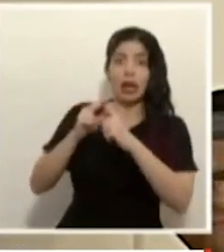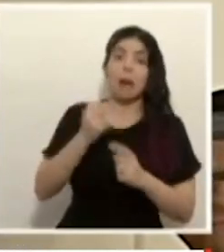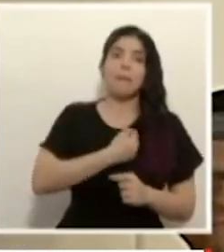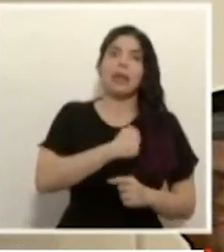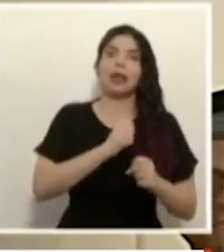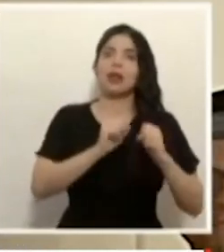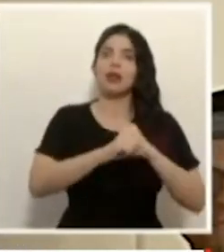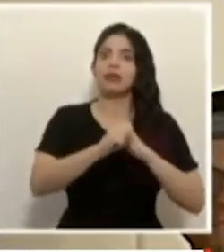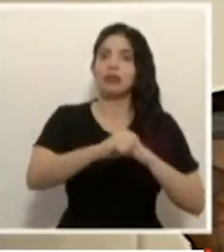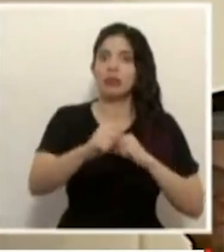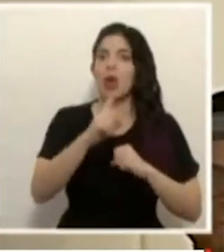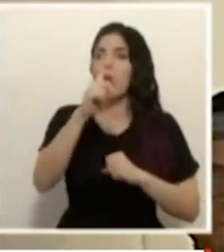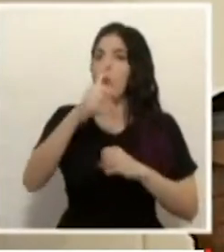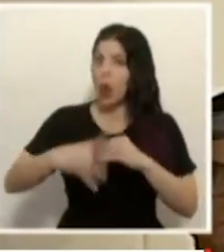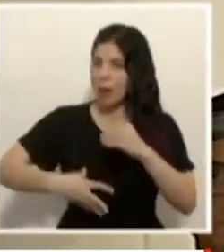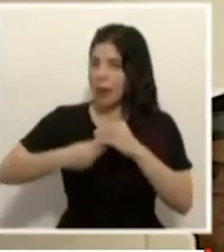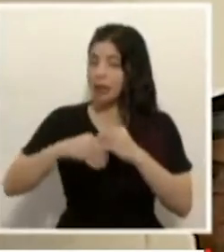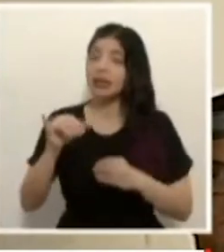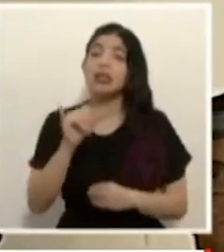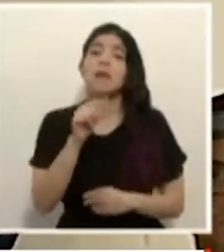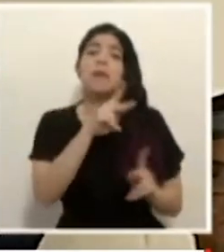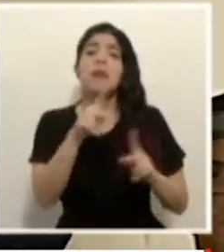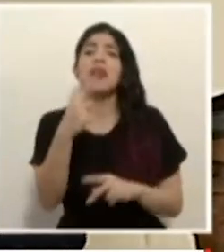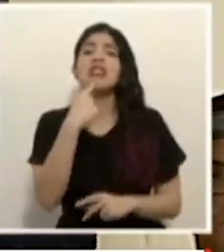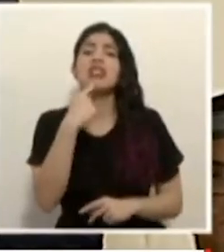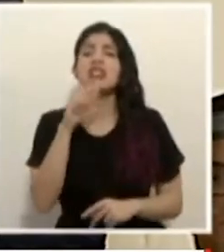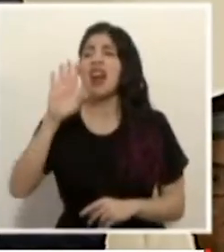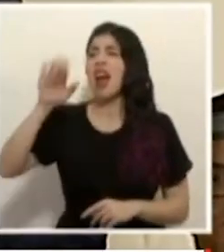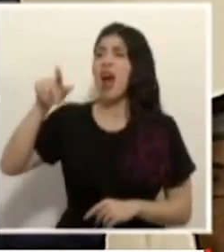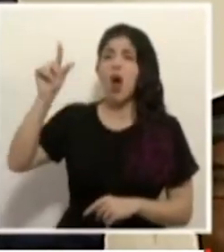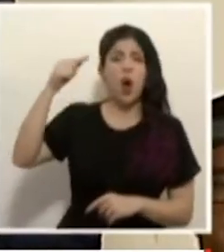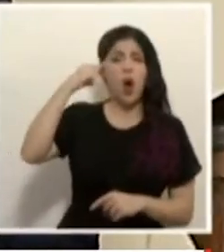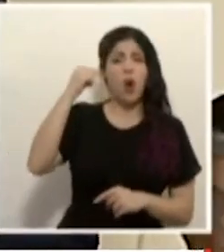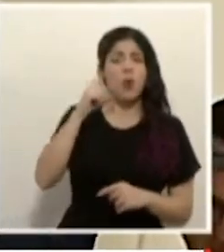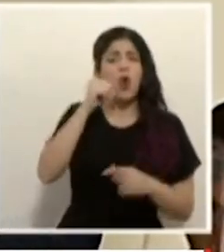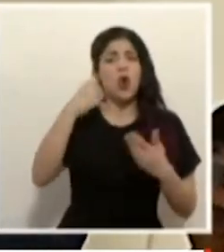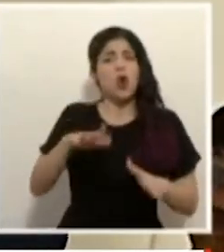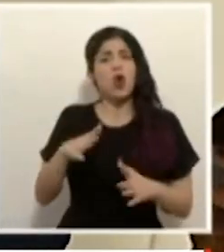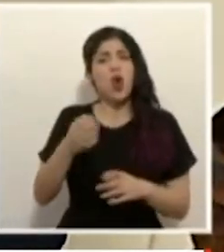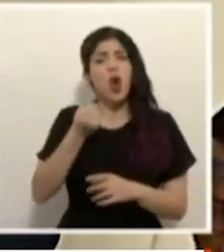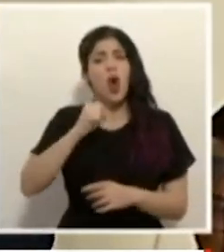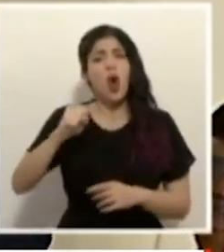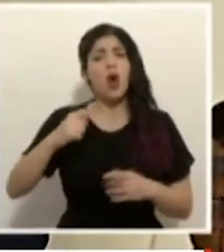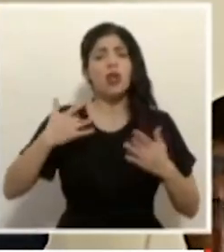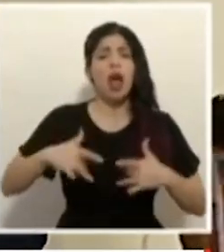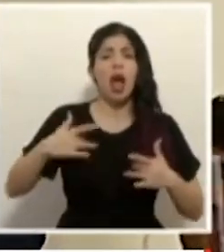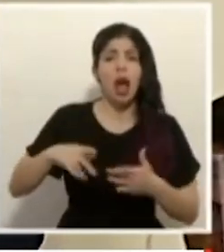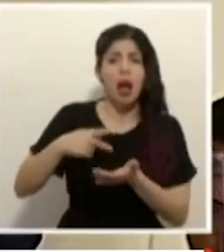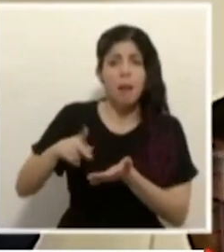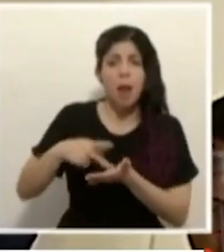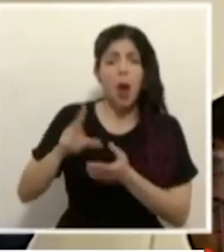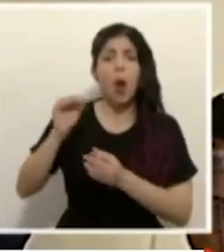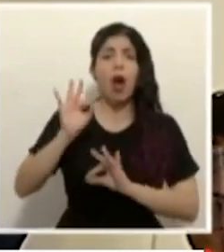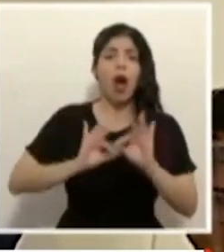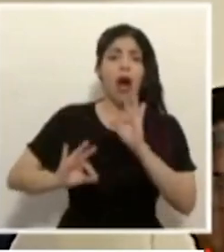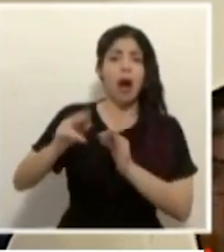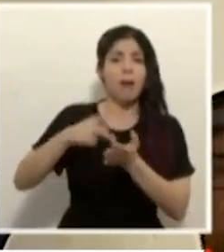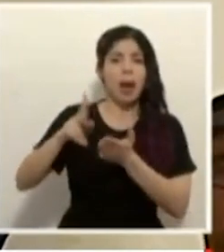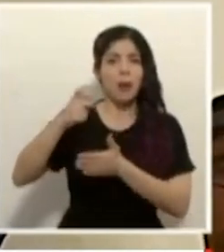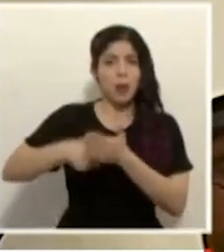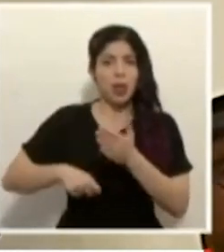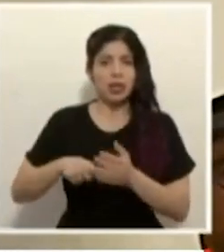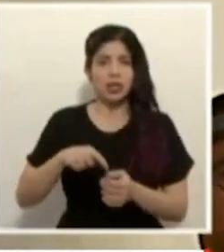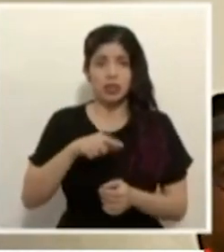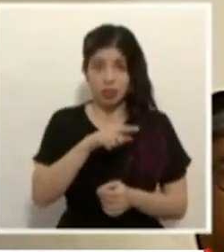una más se habla de que el gobierno no quiere luchar contra la evasión no quiere luchar contra la ilusión eso no es